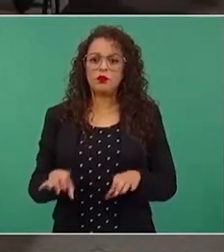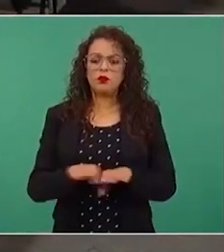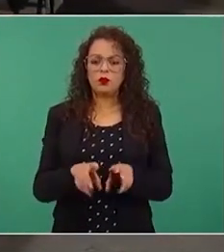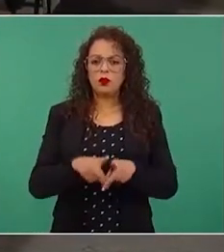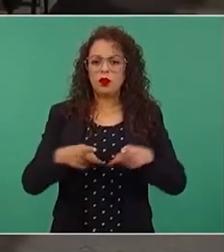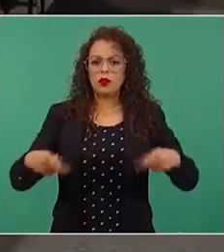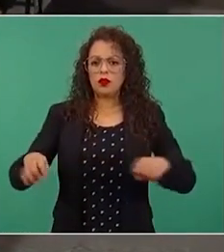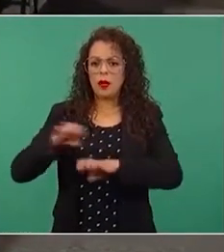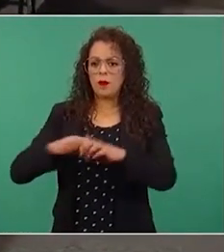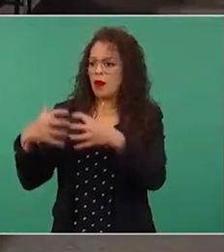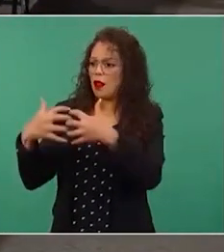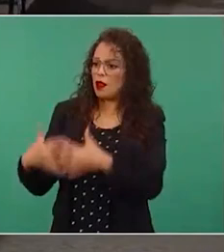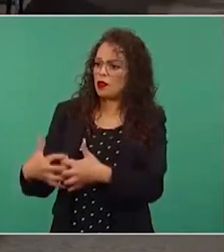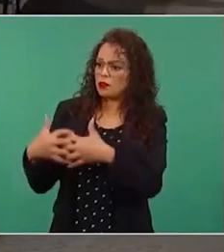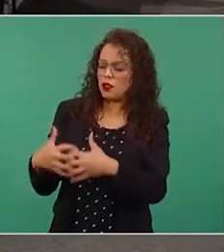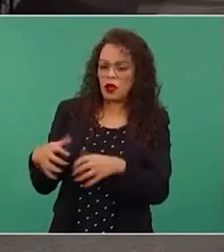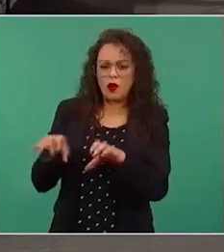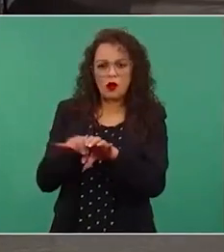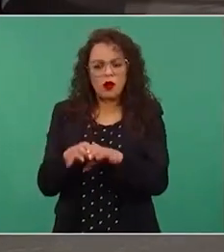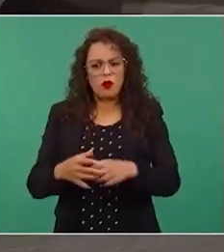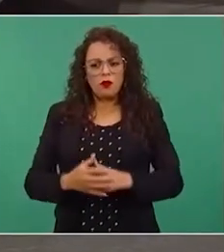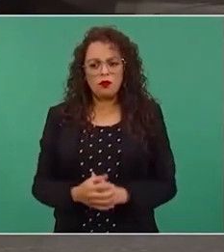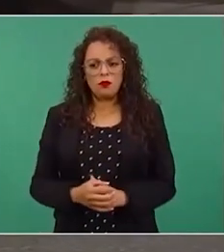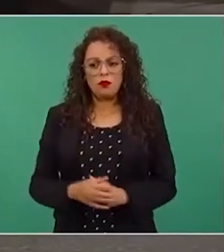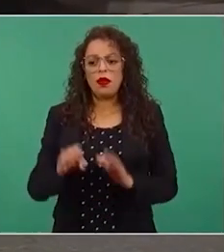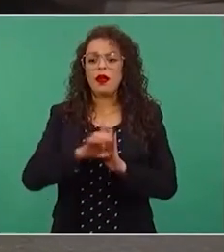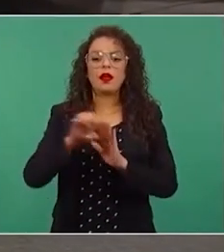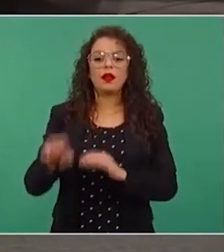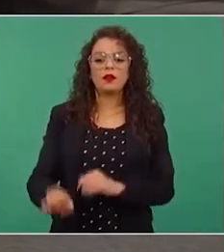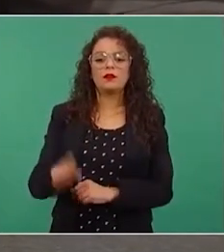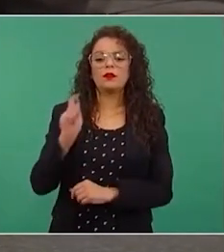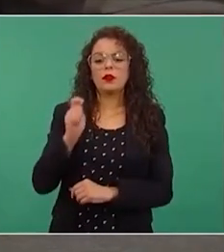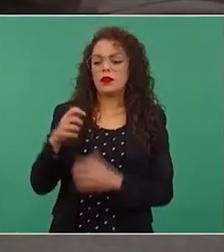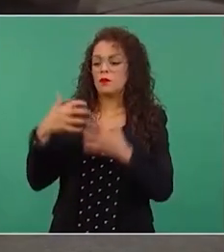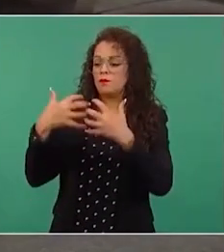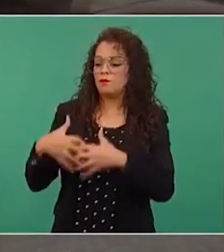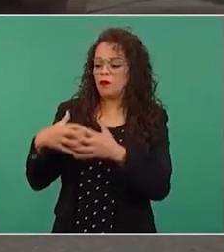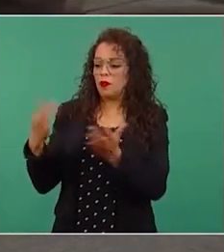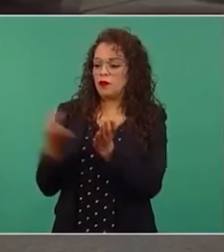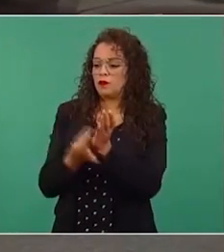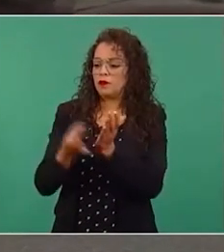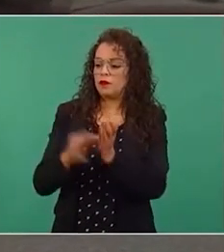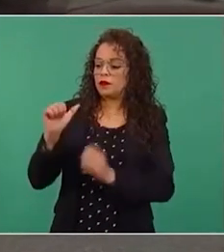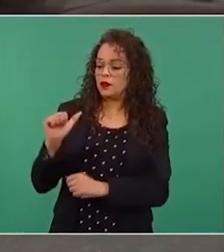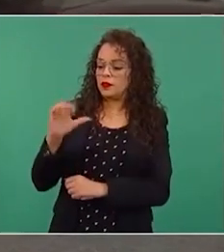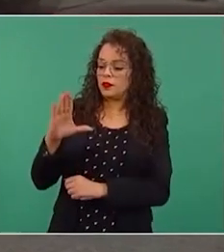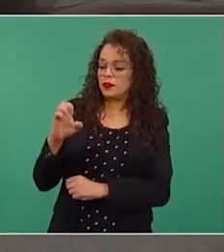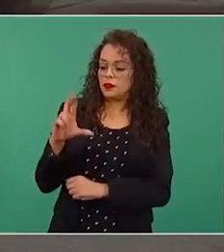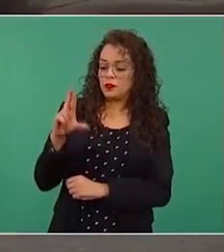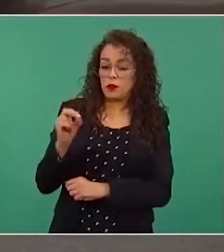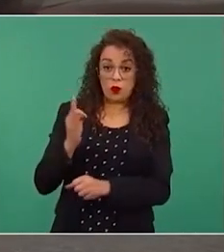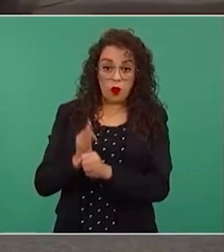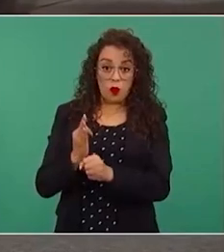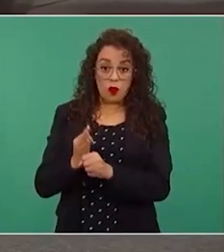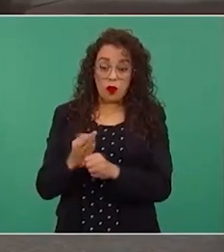Por ejemplo, la industria del acero, que tiene una gran oportunidad ahora